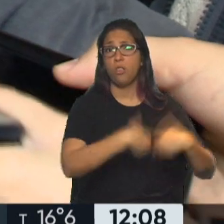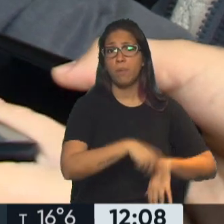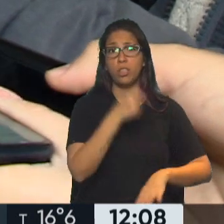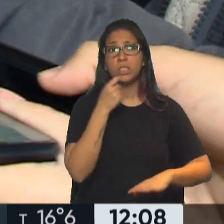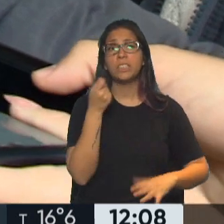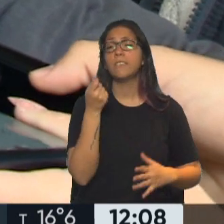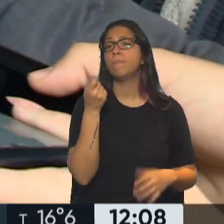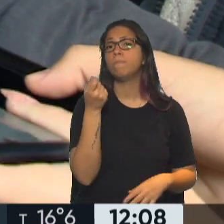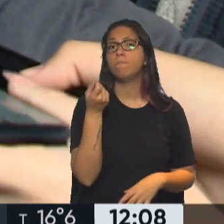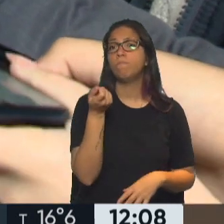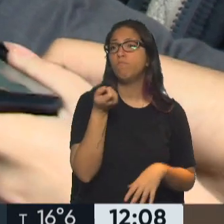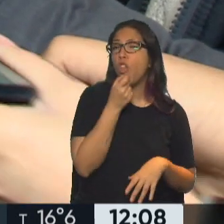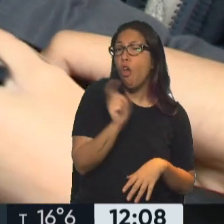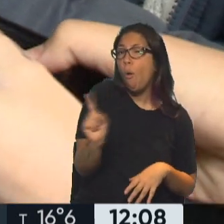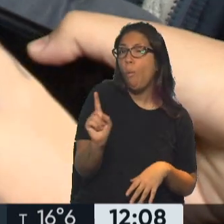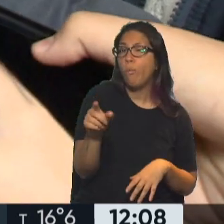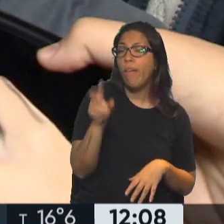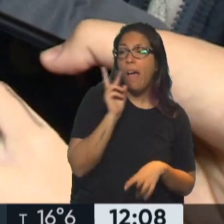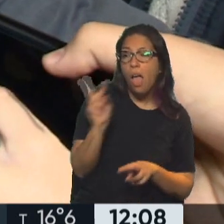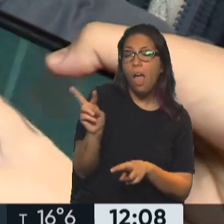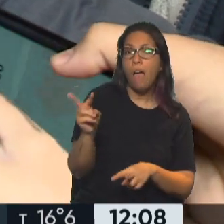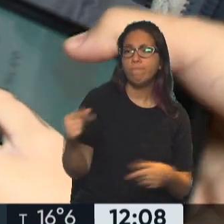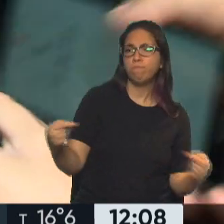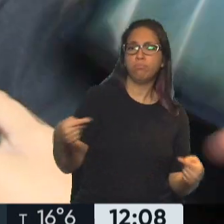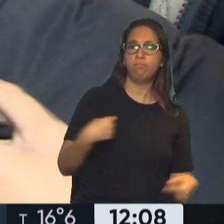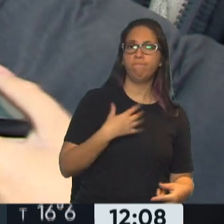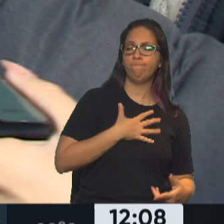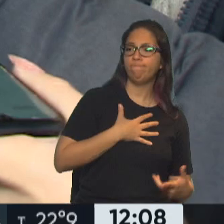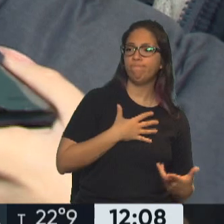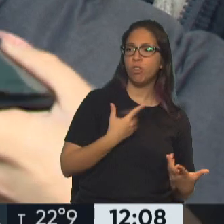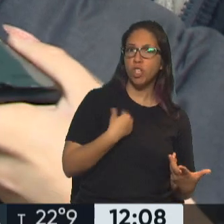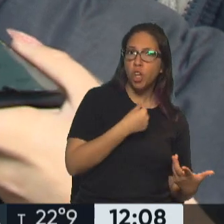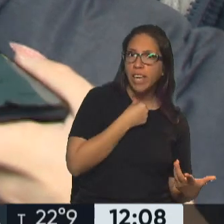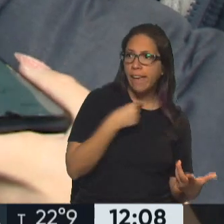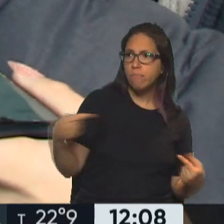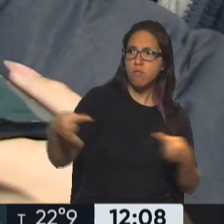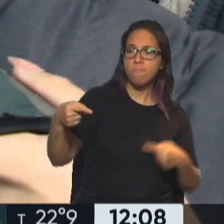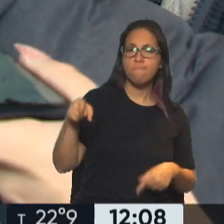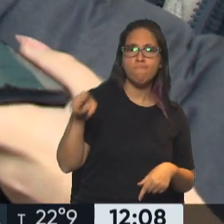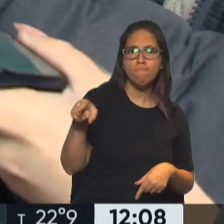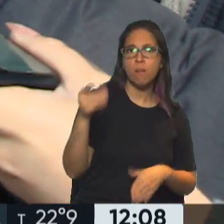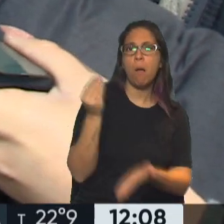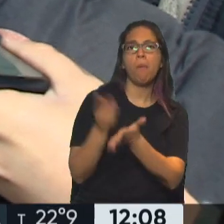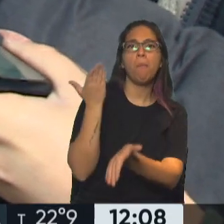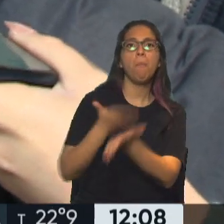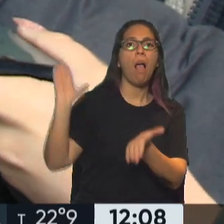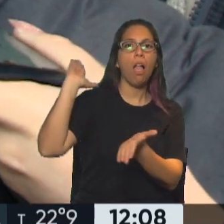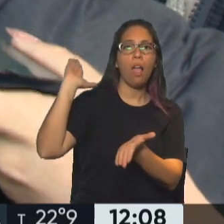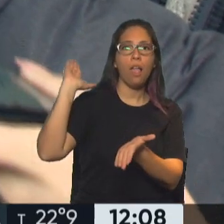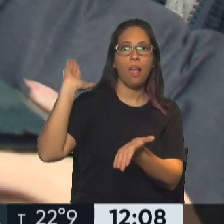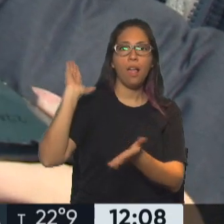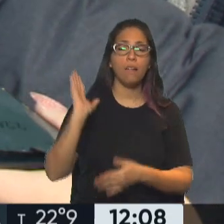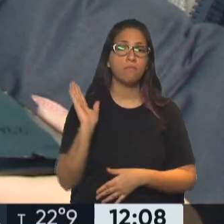algo les parece inconveniente a los intereses del gobierno, recusan. No